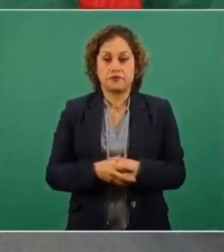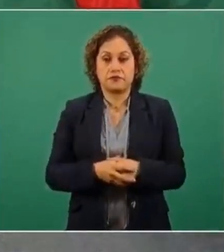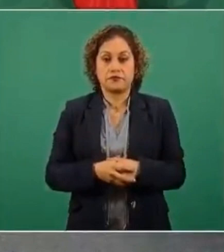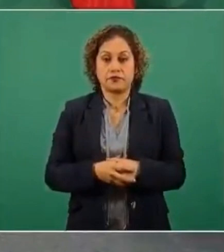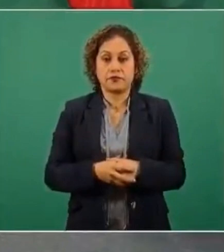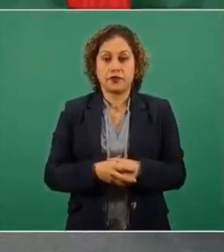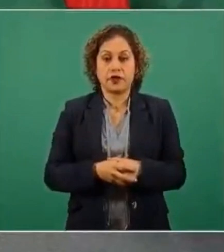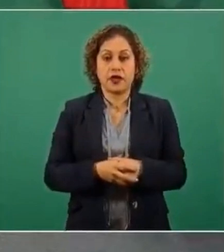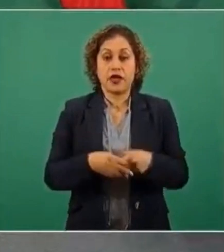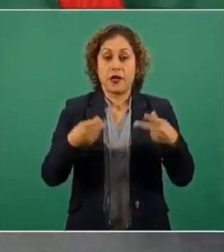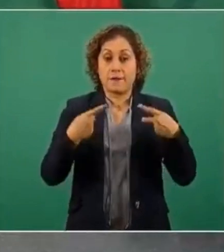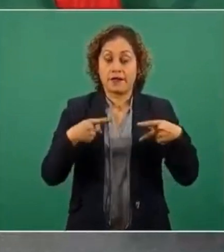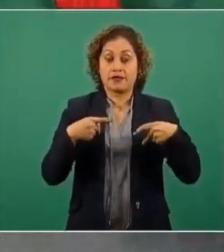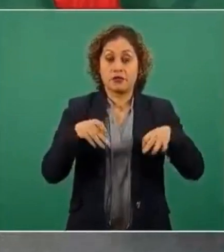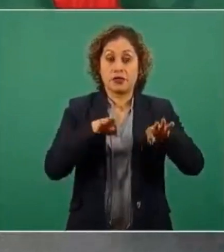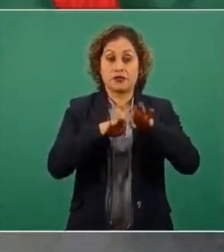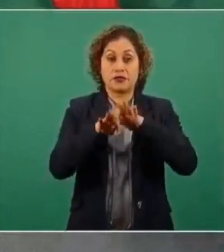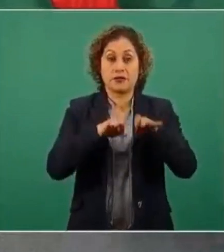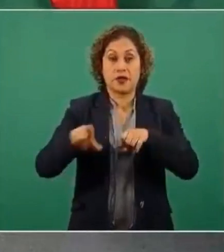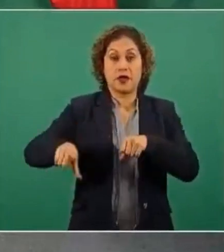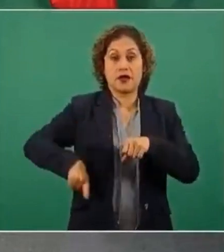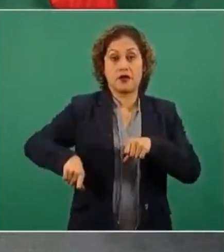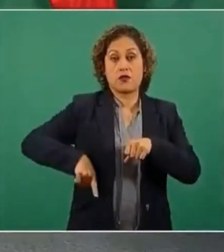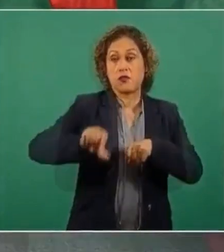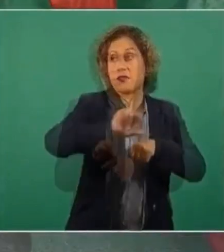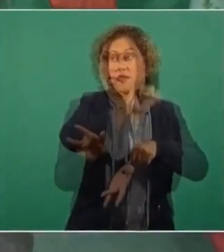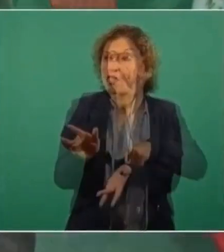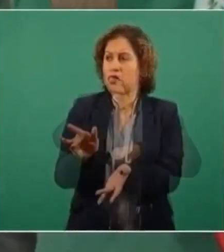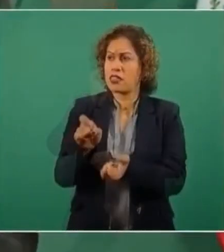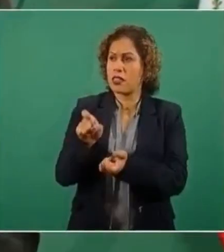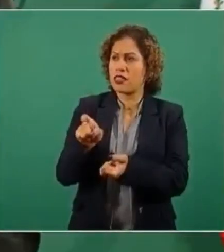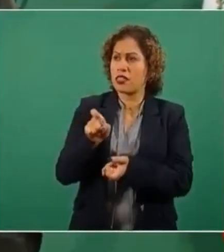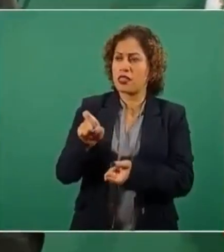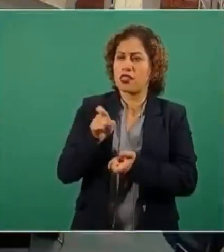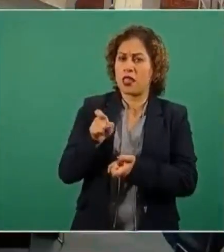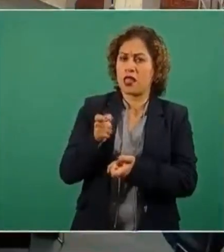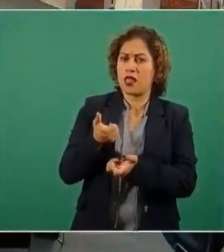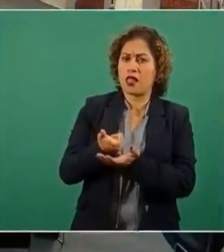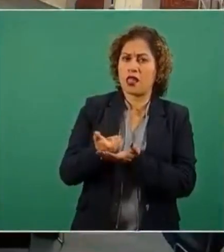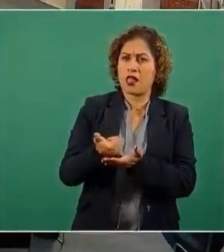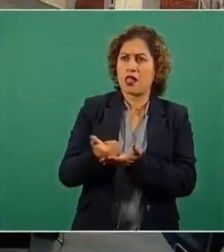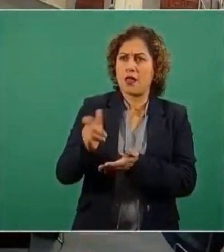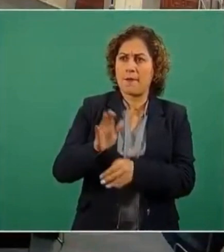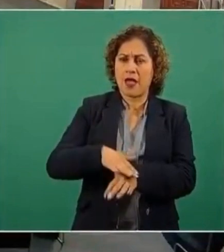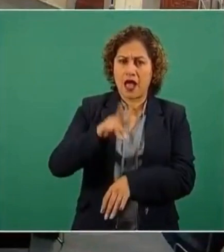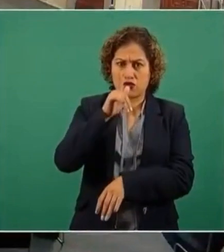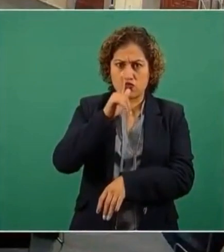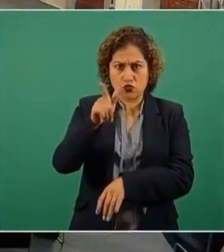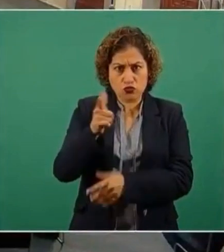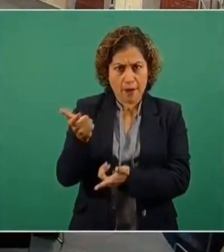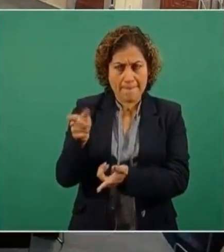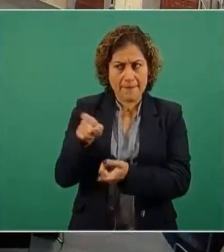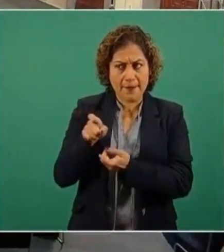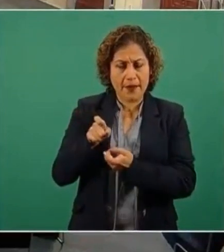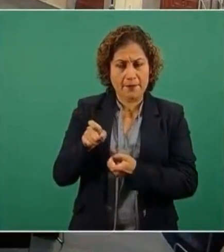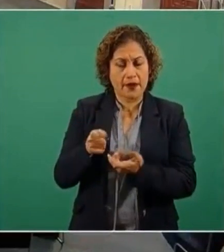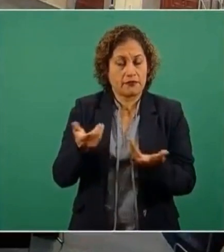extranjeros no van a defender la corrupción. Ahora lo que mencionan es que también se